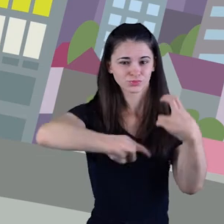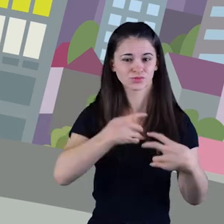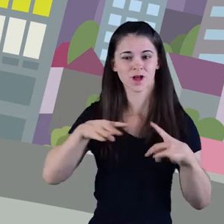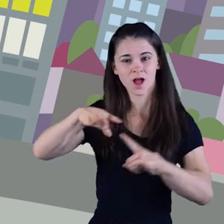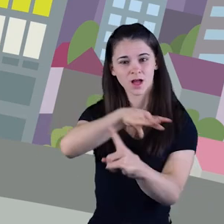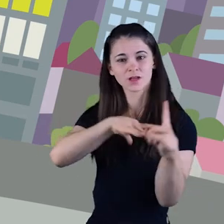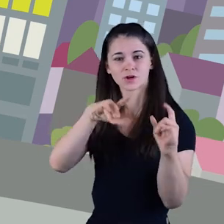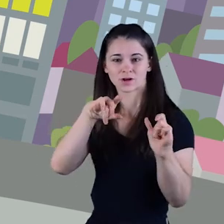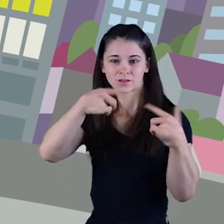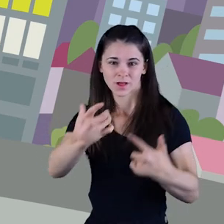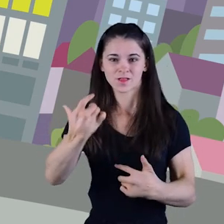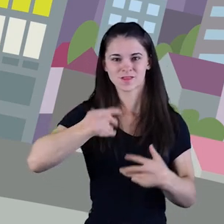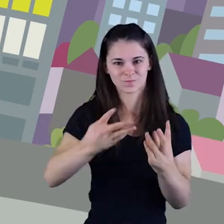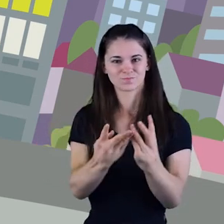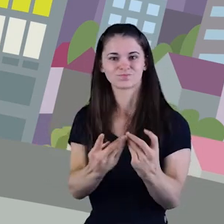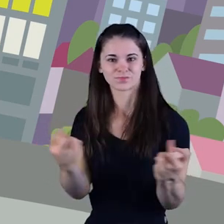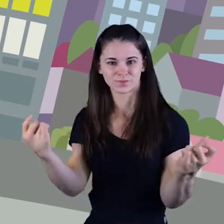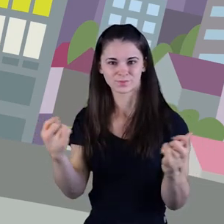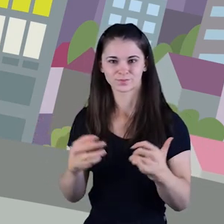de entornos naturales degradados.